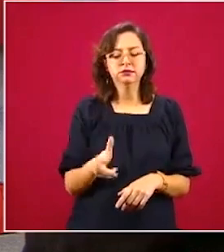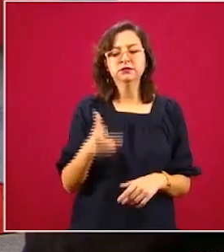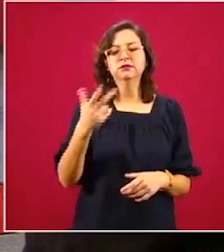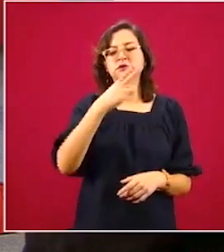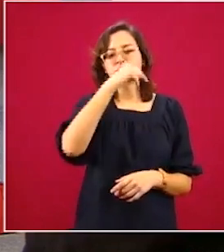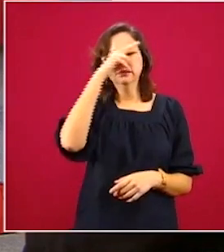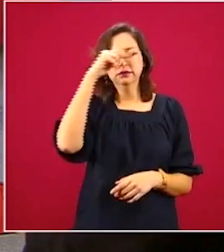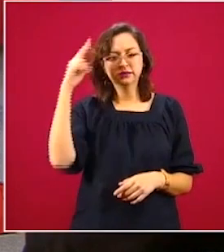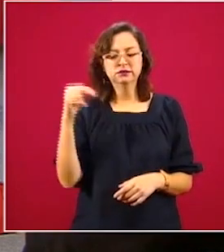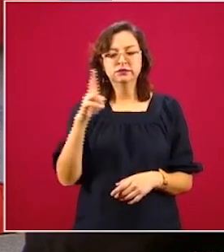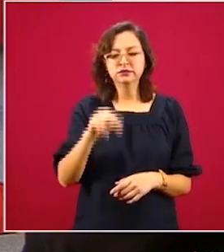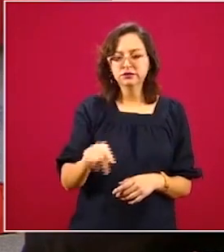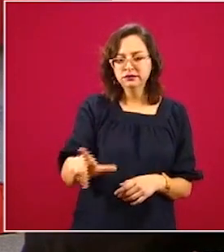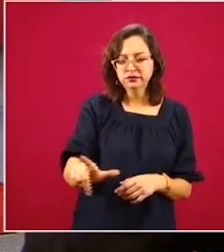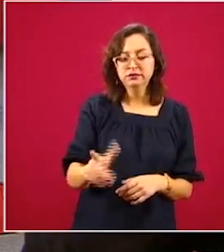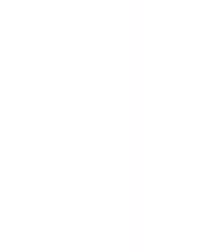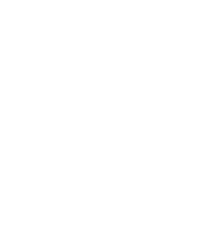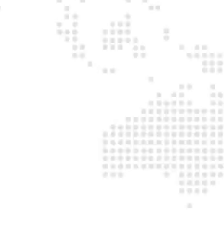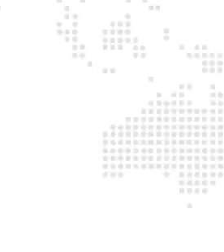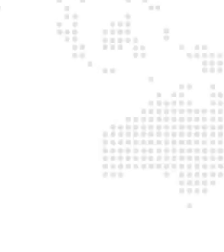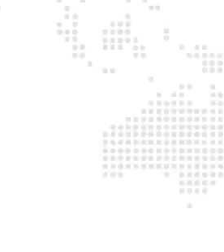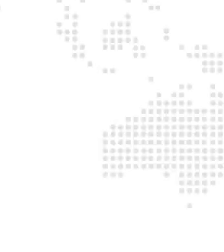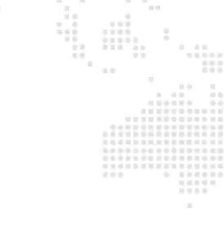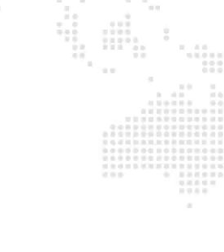tiene una tasa baja.